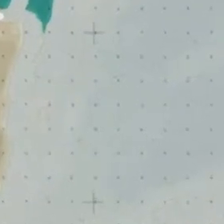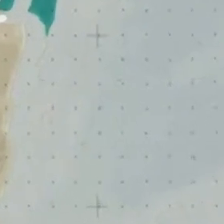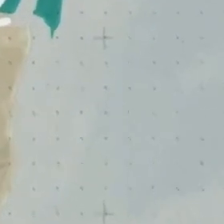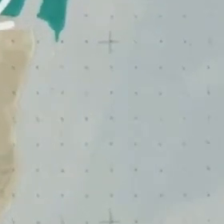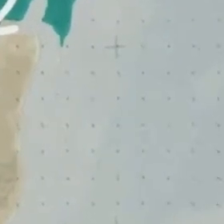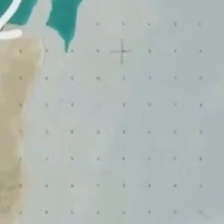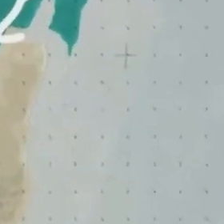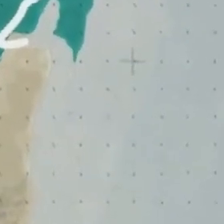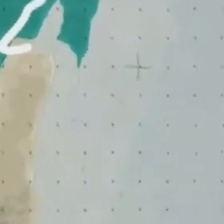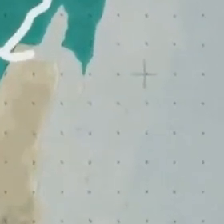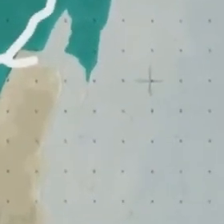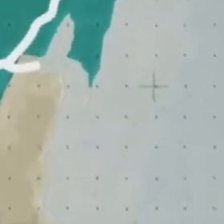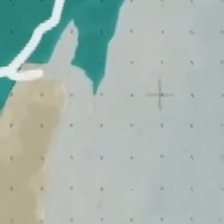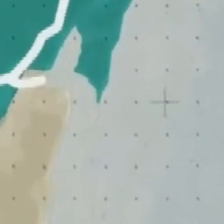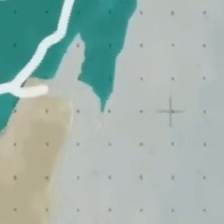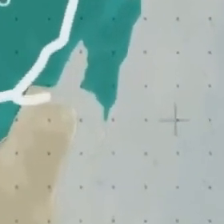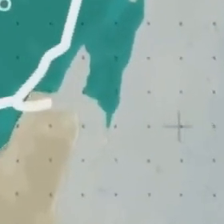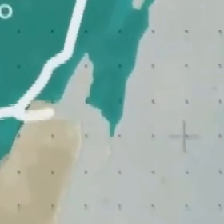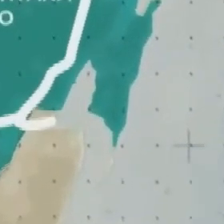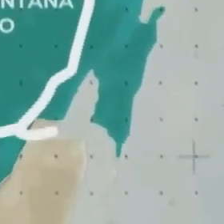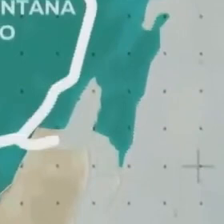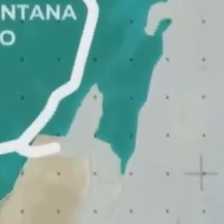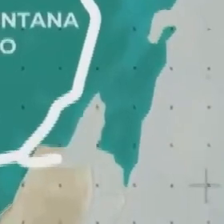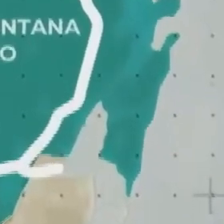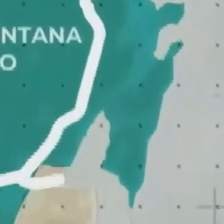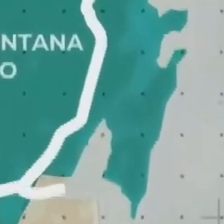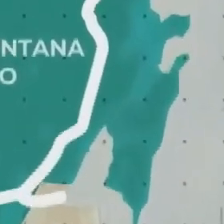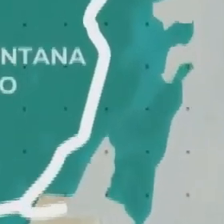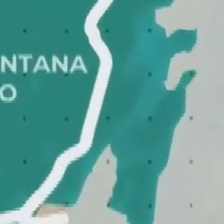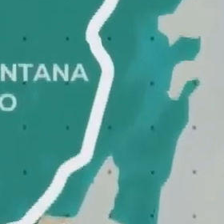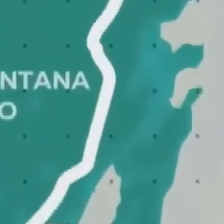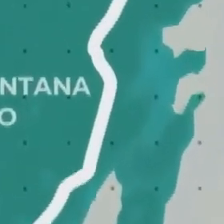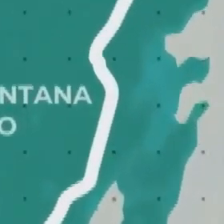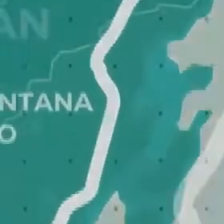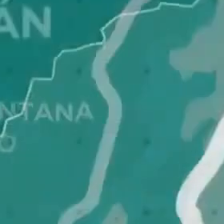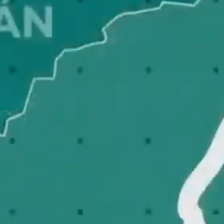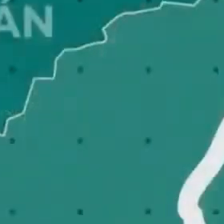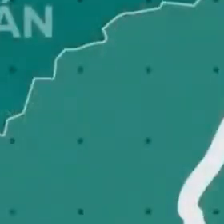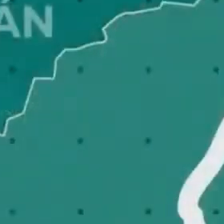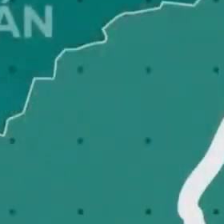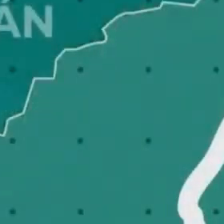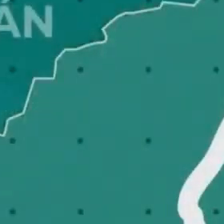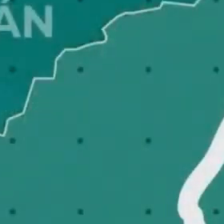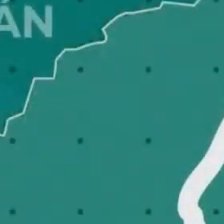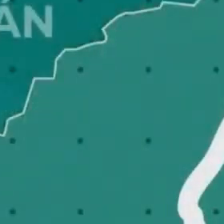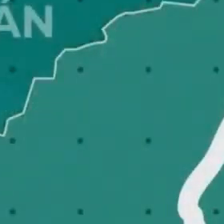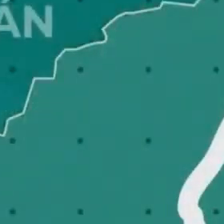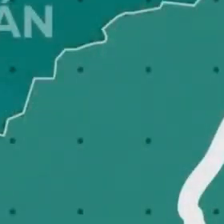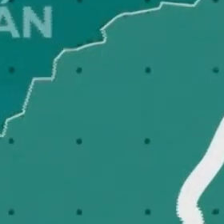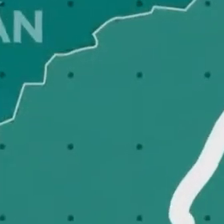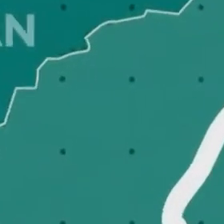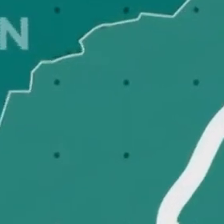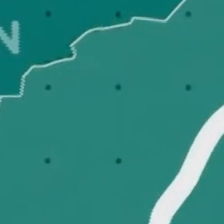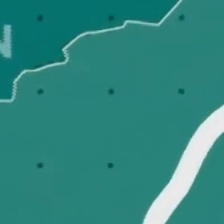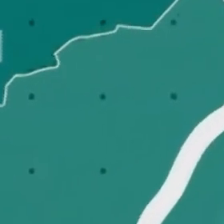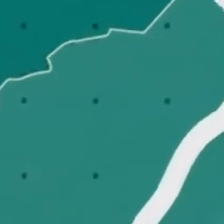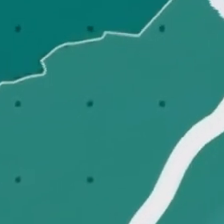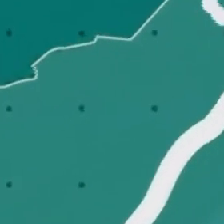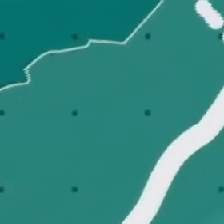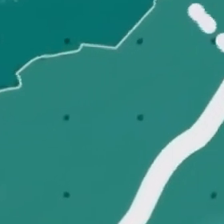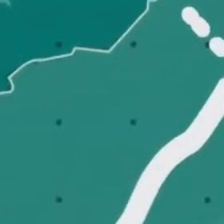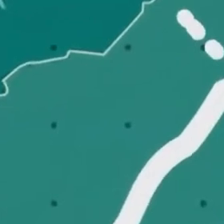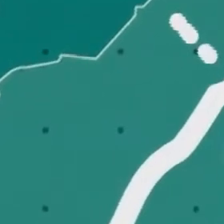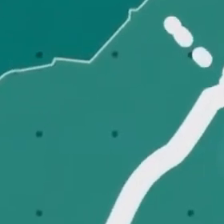responsable de su construcción es Grupo Ingenieros Civiles Asociados ICA. La primera estación se ubicará en